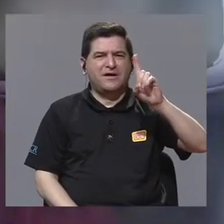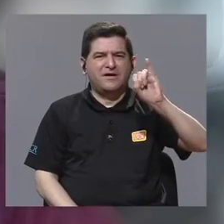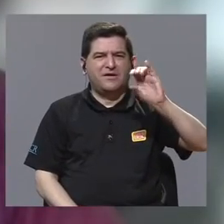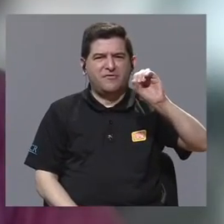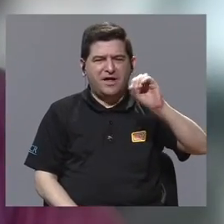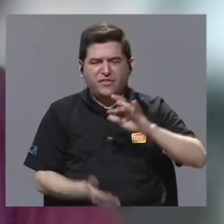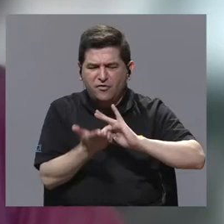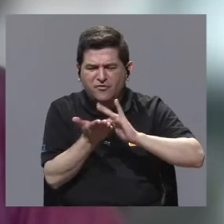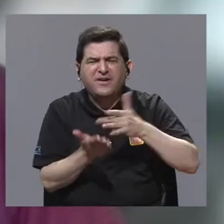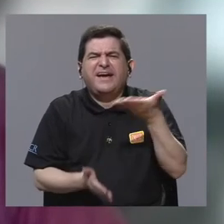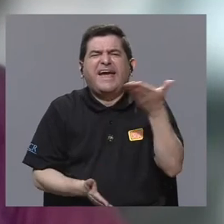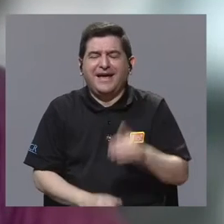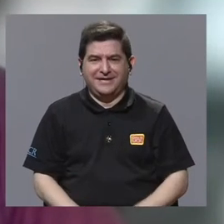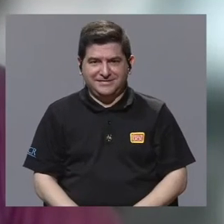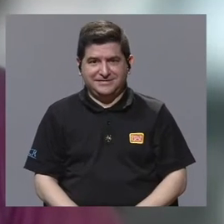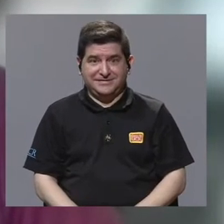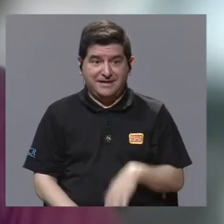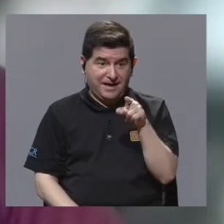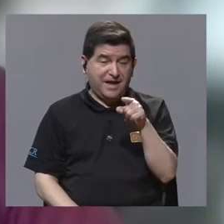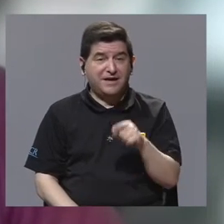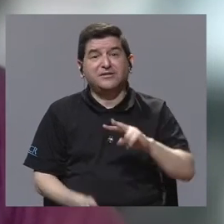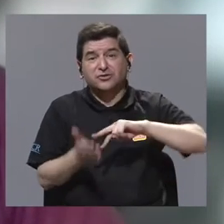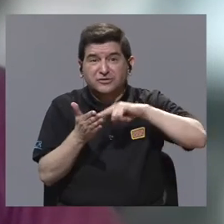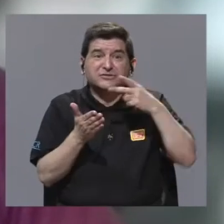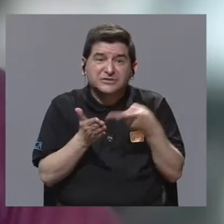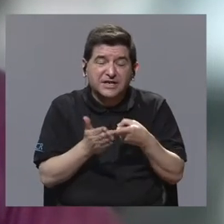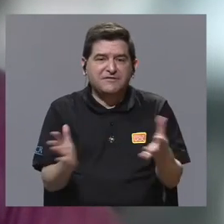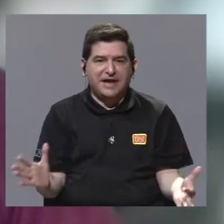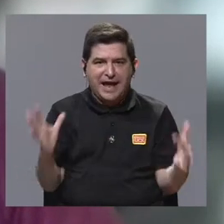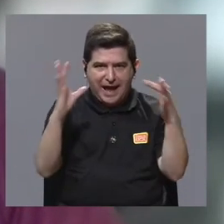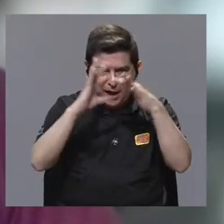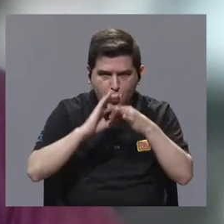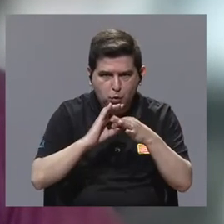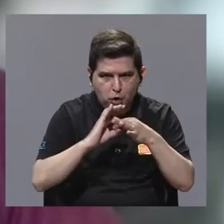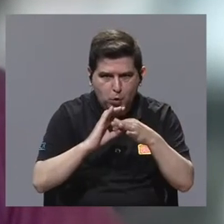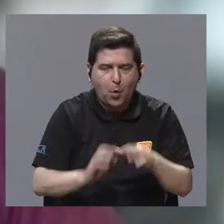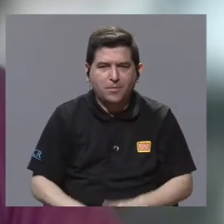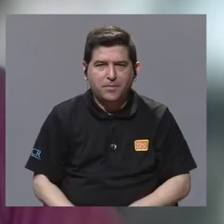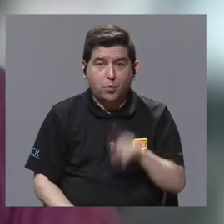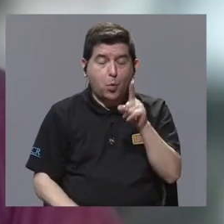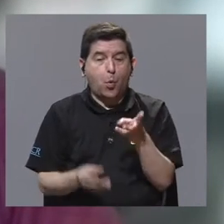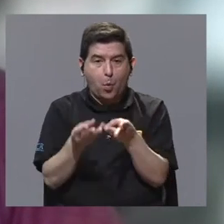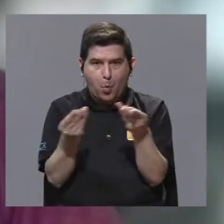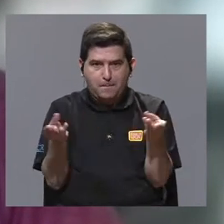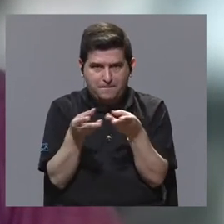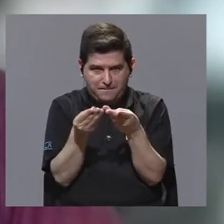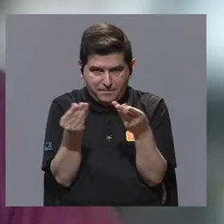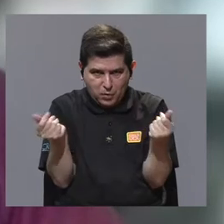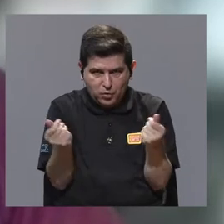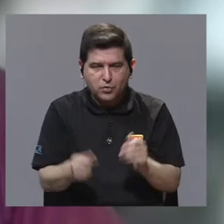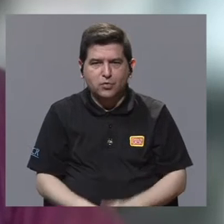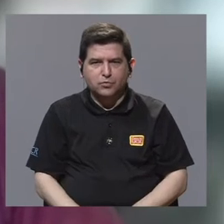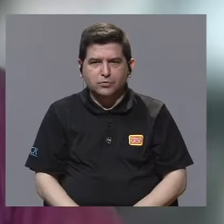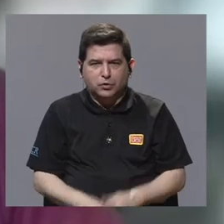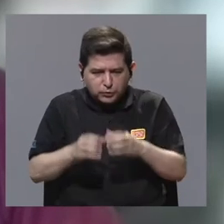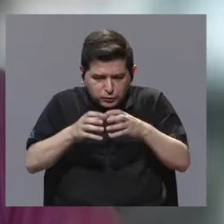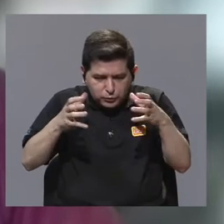Bueno, pues un radiofármaco vendría a ser la unión entre un producto